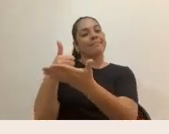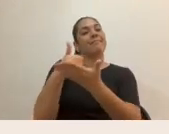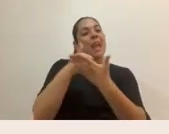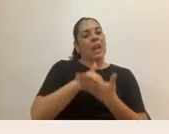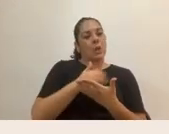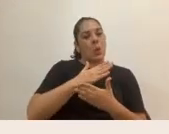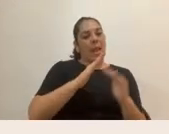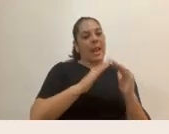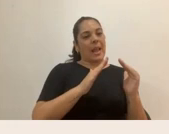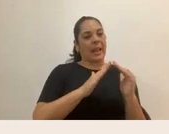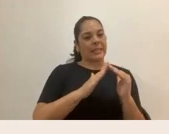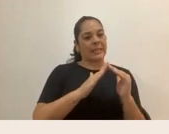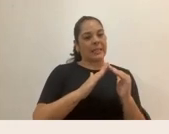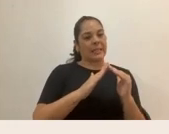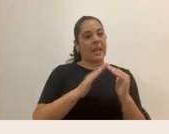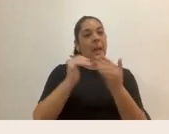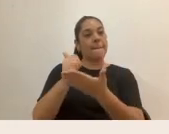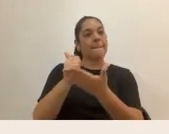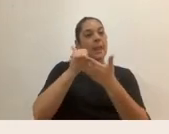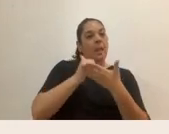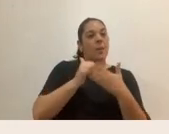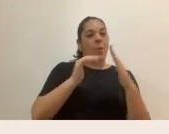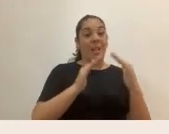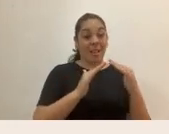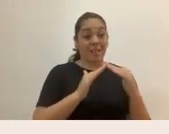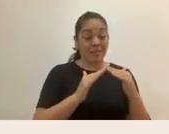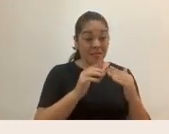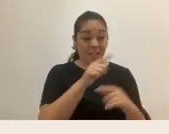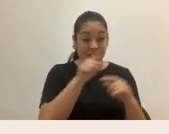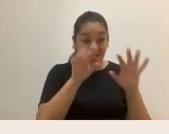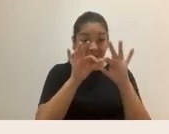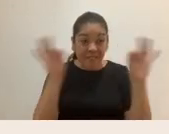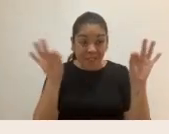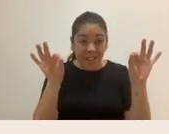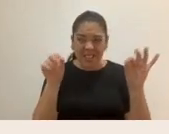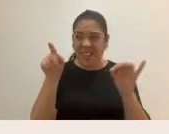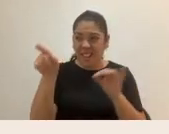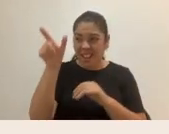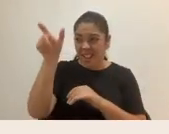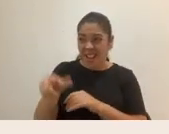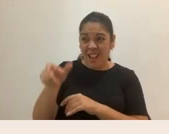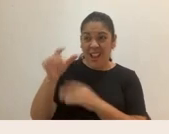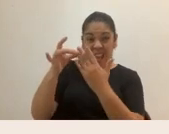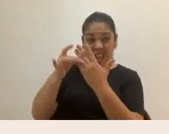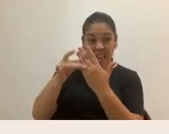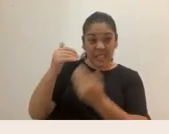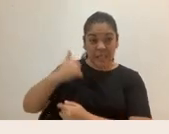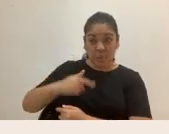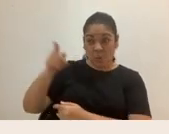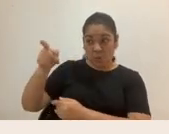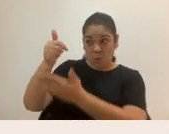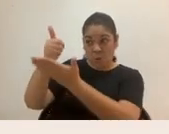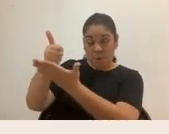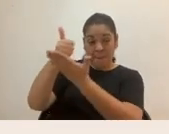persona ha escuchado decir eso e incluso lo ha dicho. Y este concepto de ayuda es bien erróneo